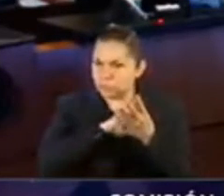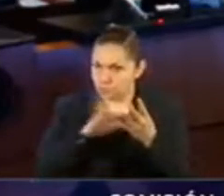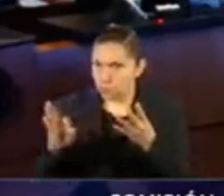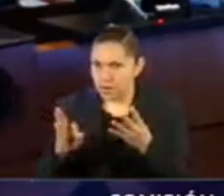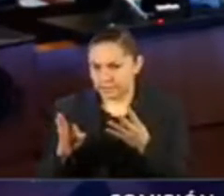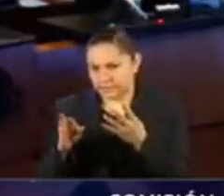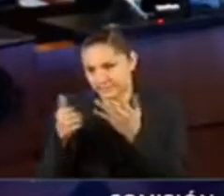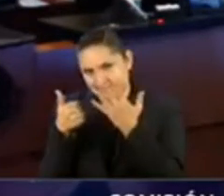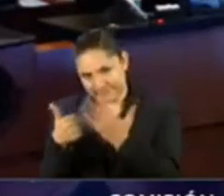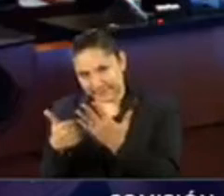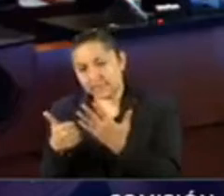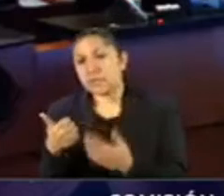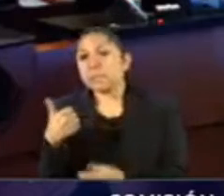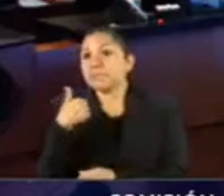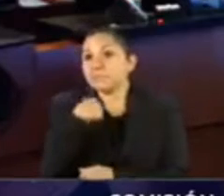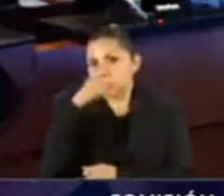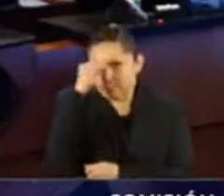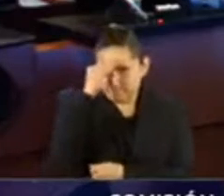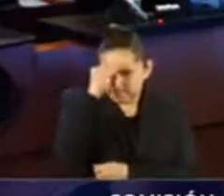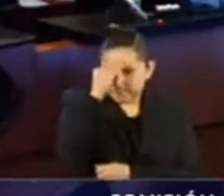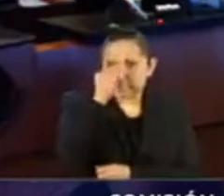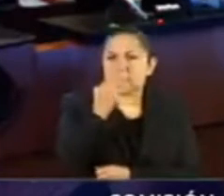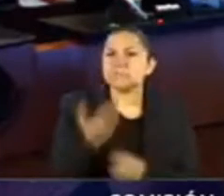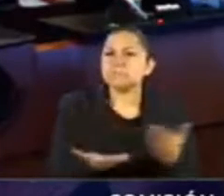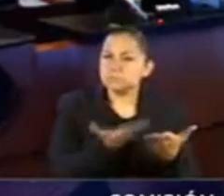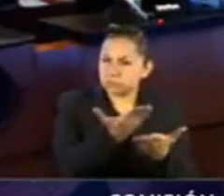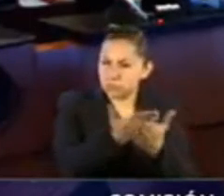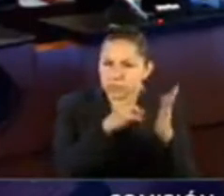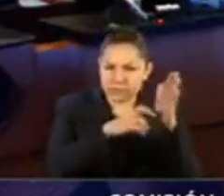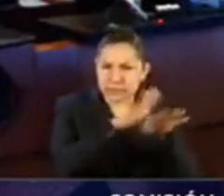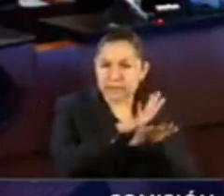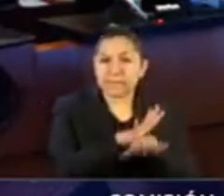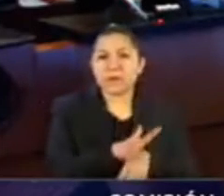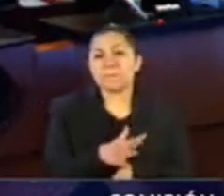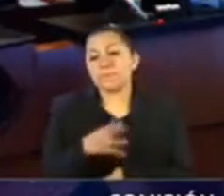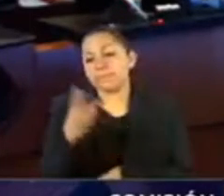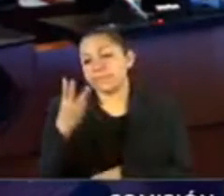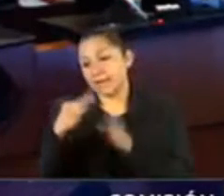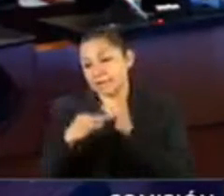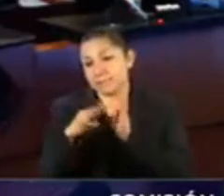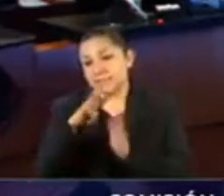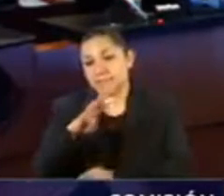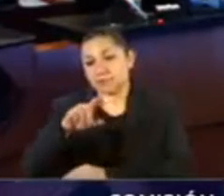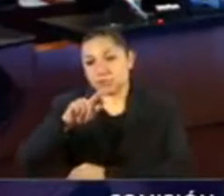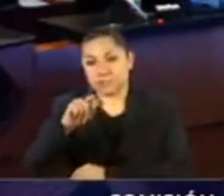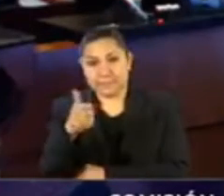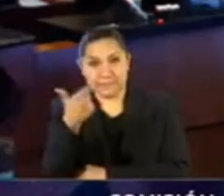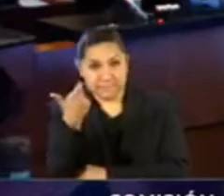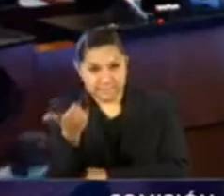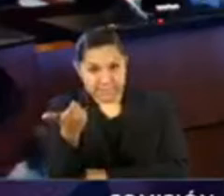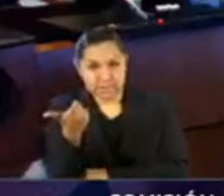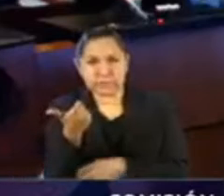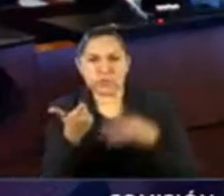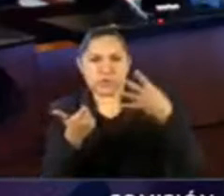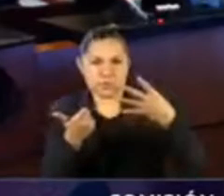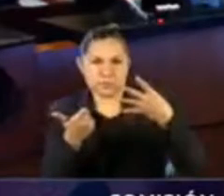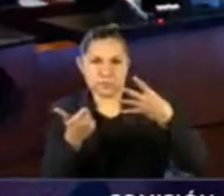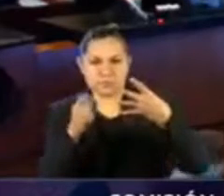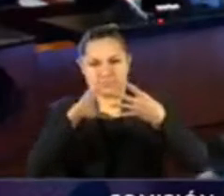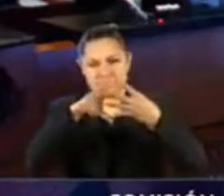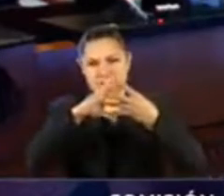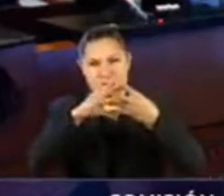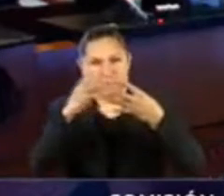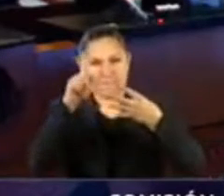pequeño, que serían cuatro mensualidades de tres mil trescientos veintiséis pesos, que en total serían trece mil